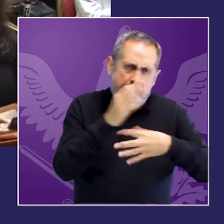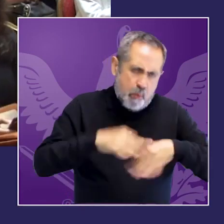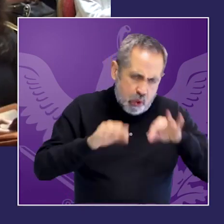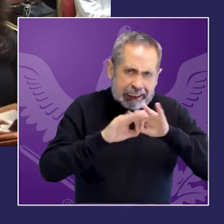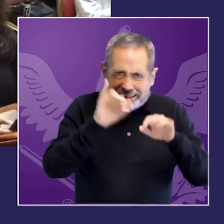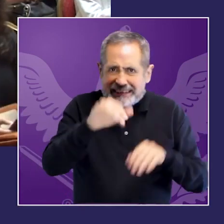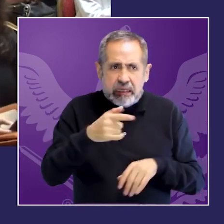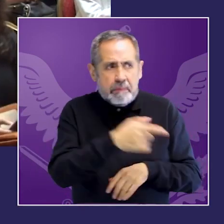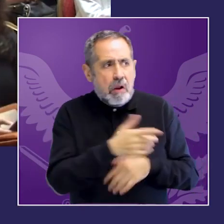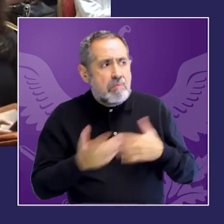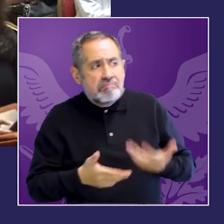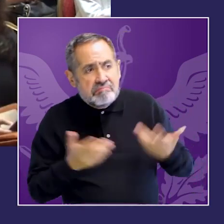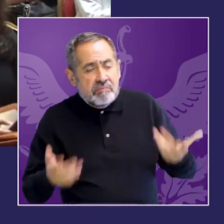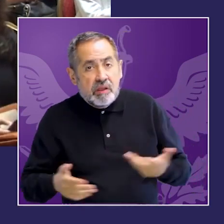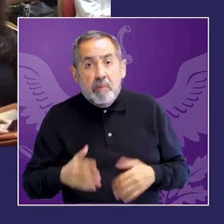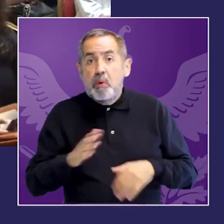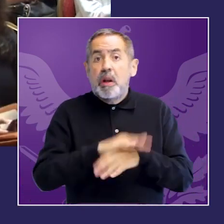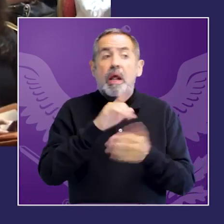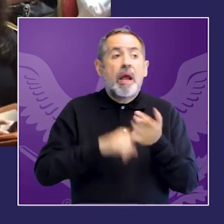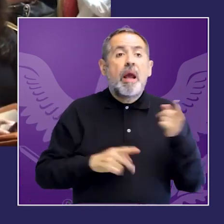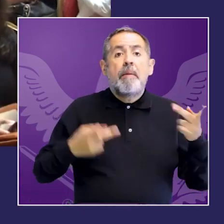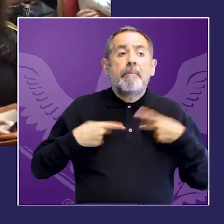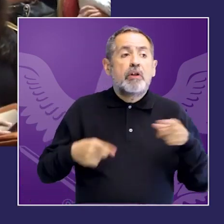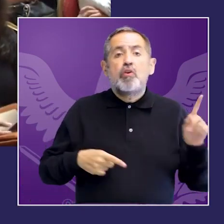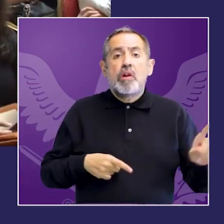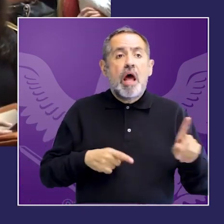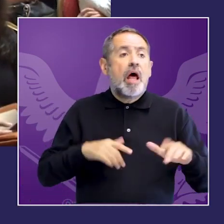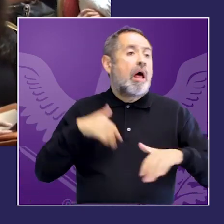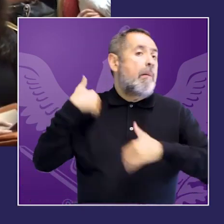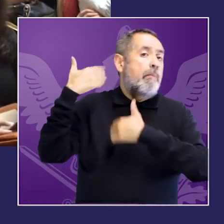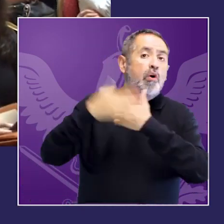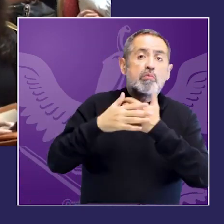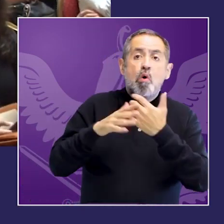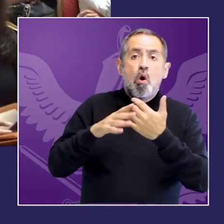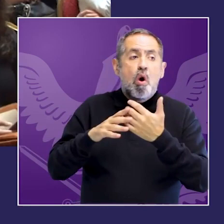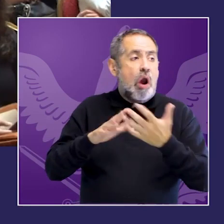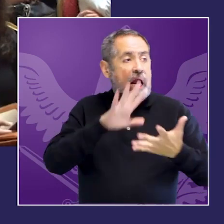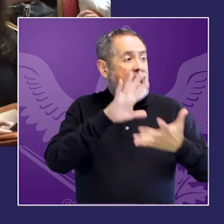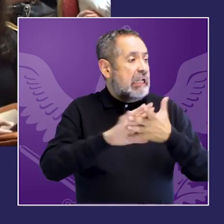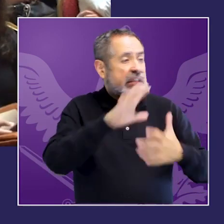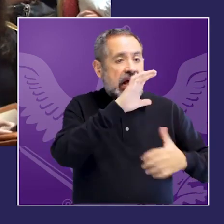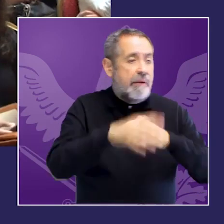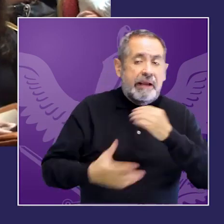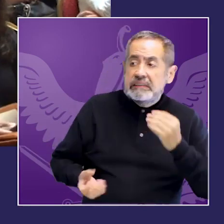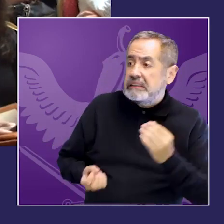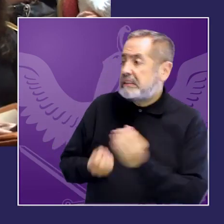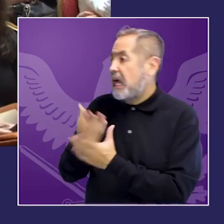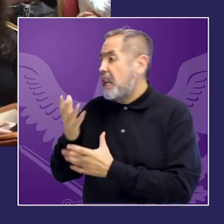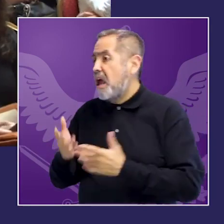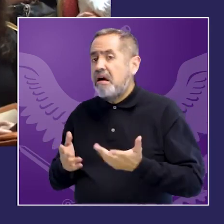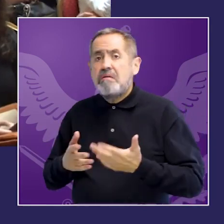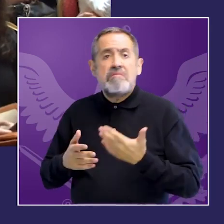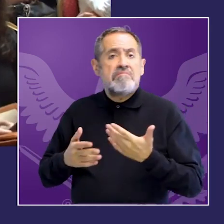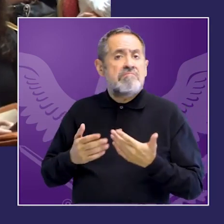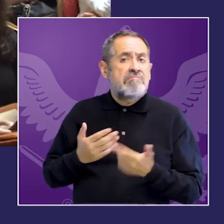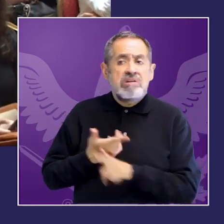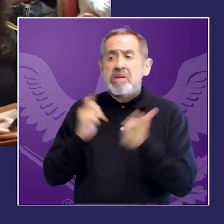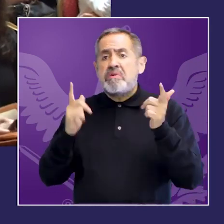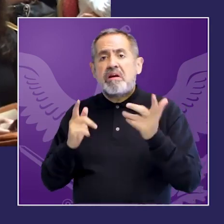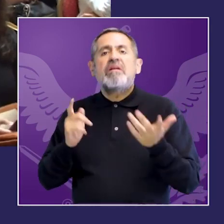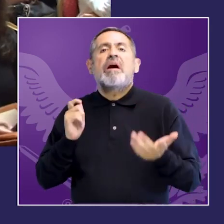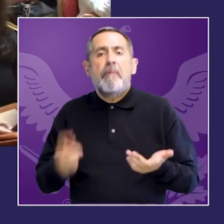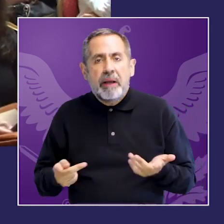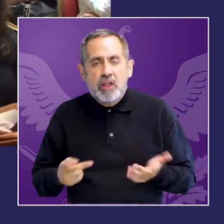condenado y va a obtener su libertad y lo más probable es que vuelva a reincidir o vuelva a tener episodios de violencia contra la mujer